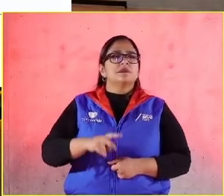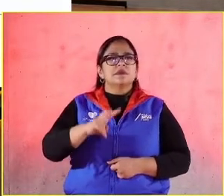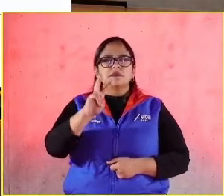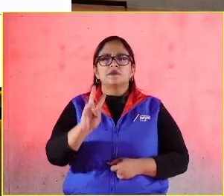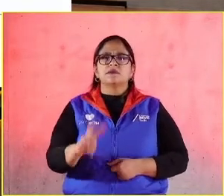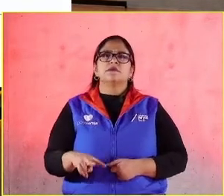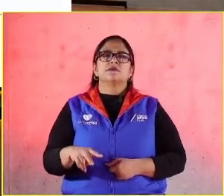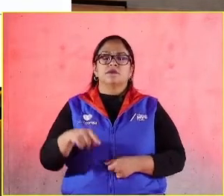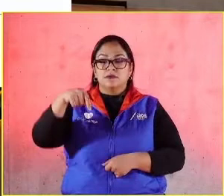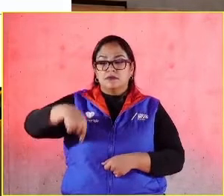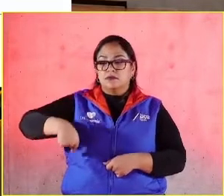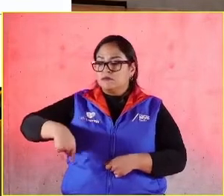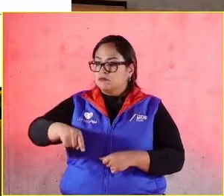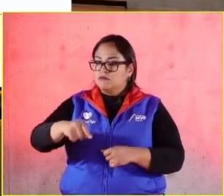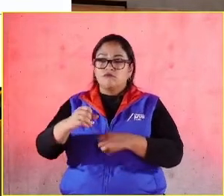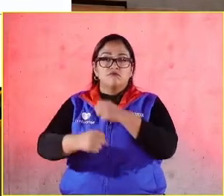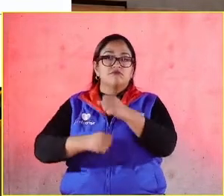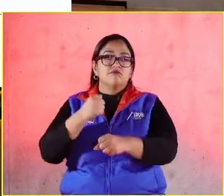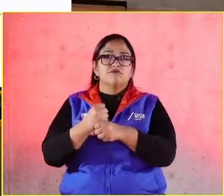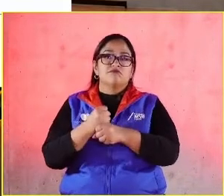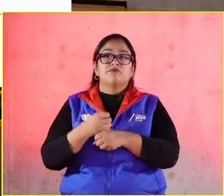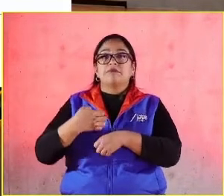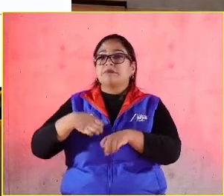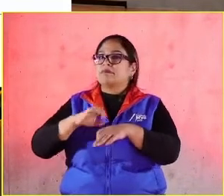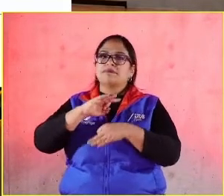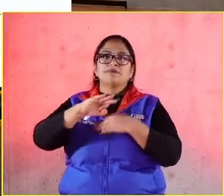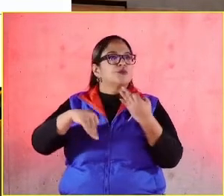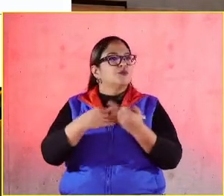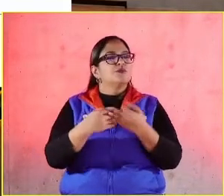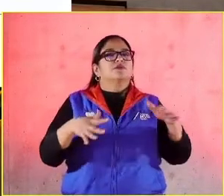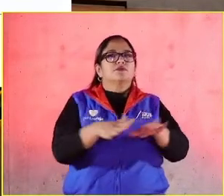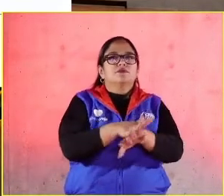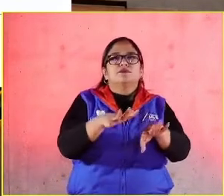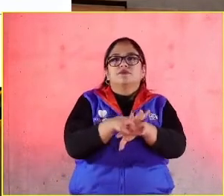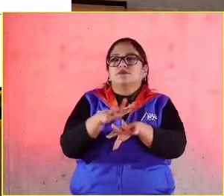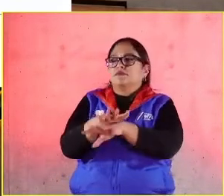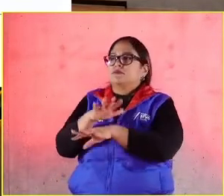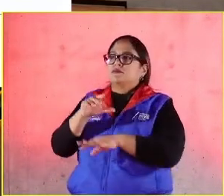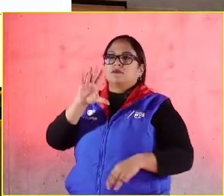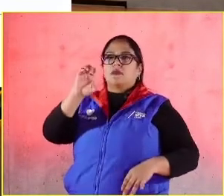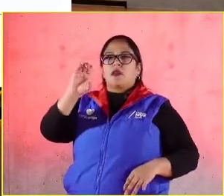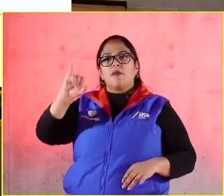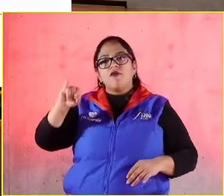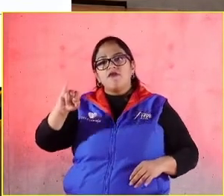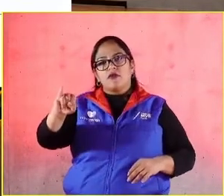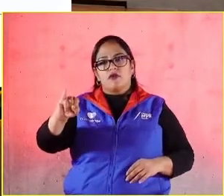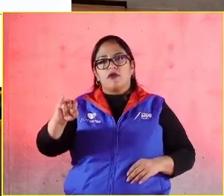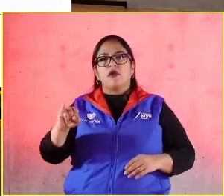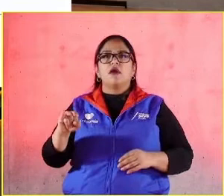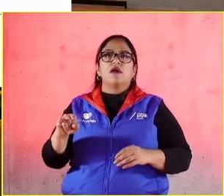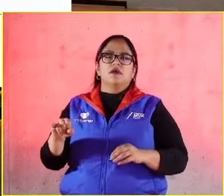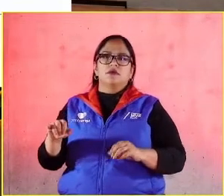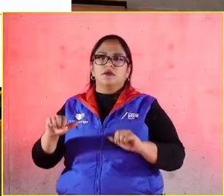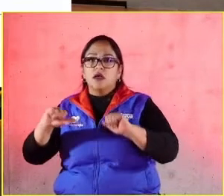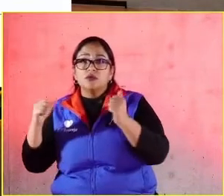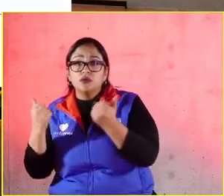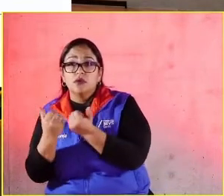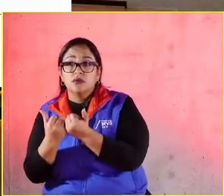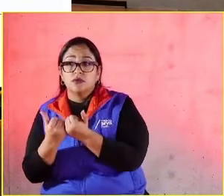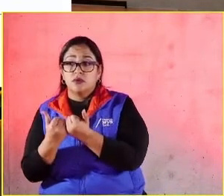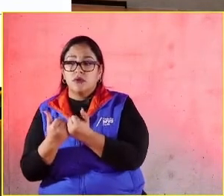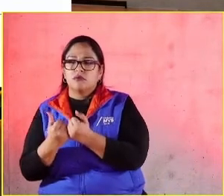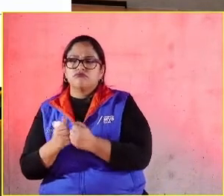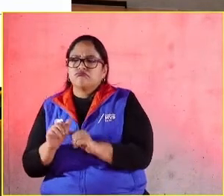un año en el que en todas las empresas hubo muchos cambios y el CEMEFI como asociación o como grupo no es la